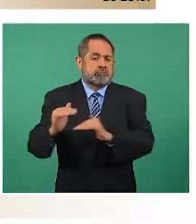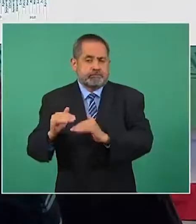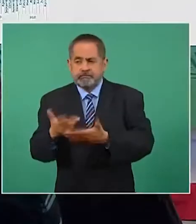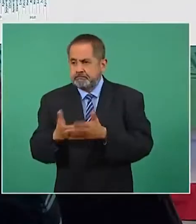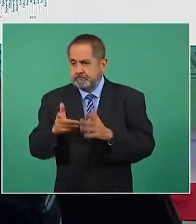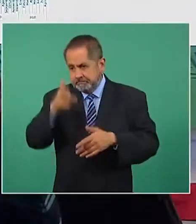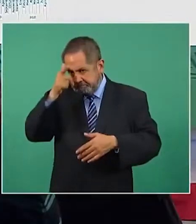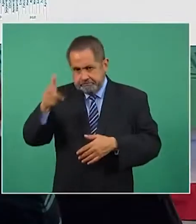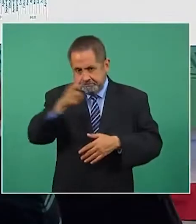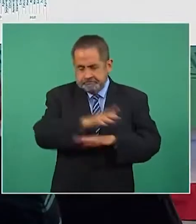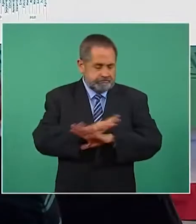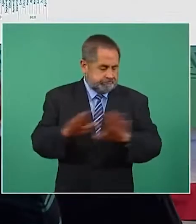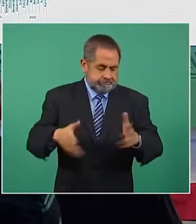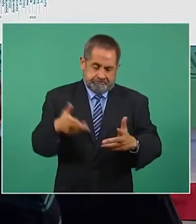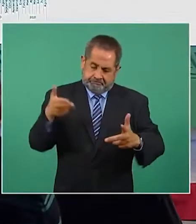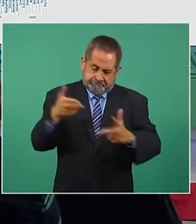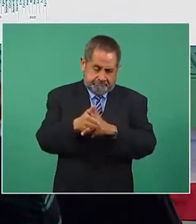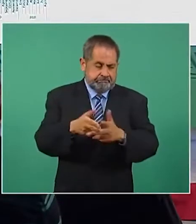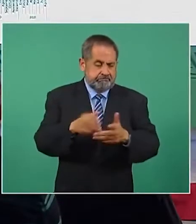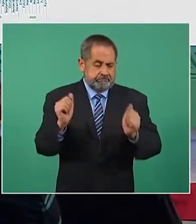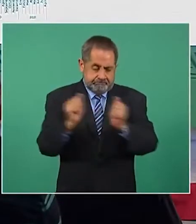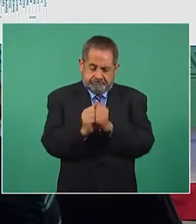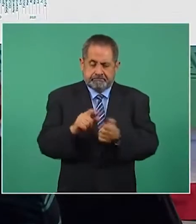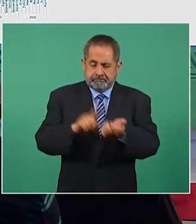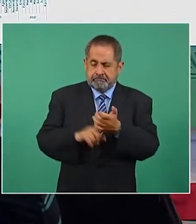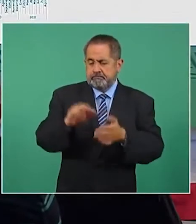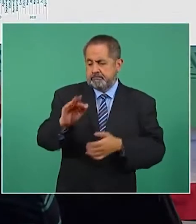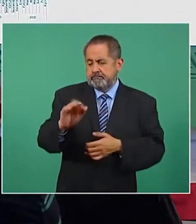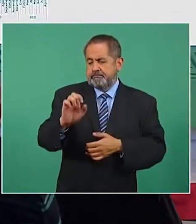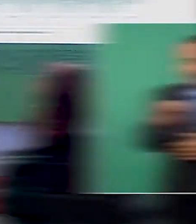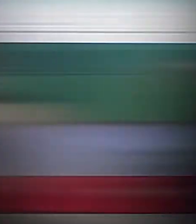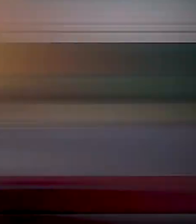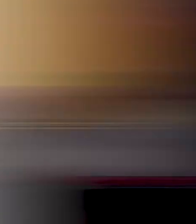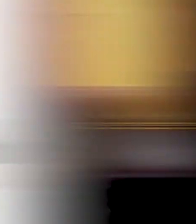en los primeros ocho meses del año, en comparación con el 2020.